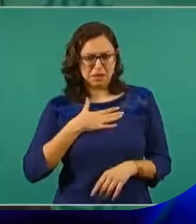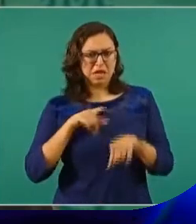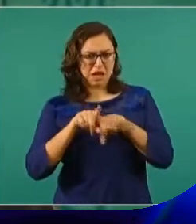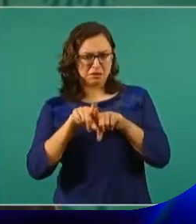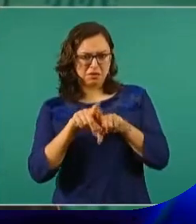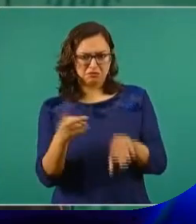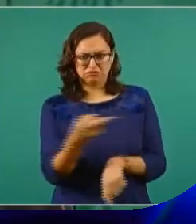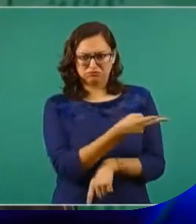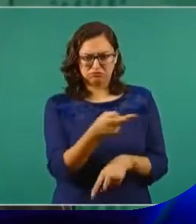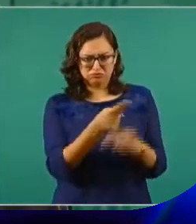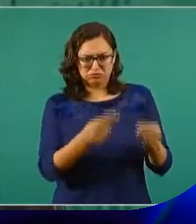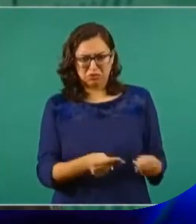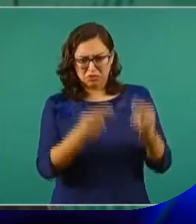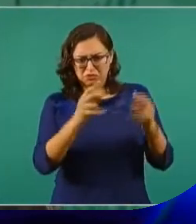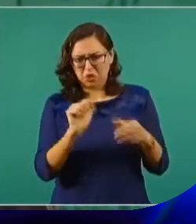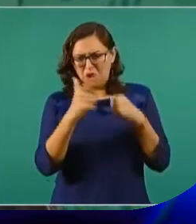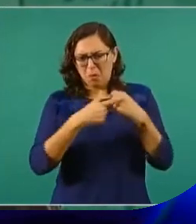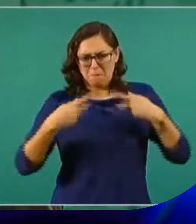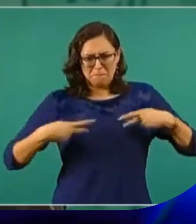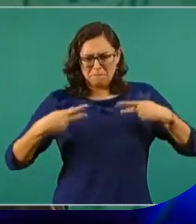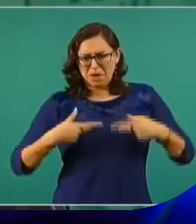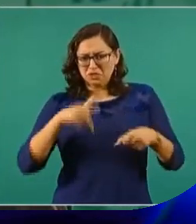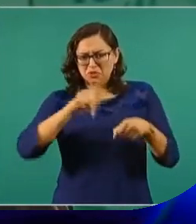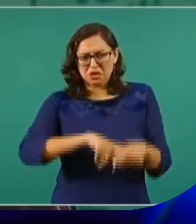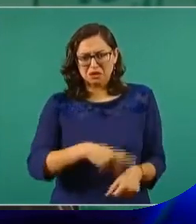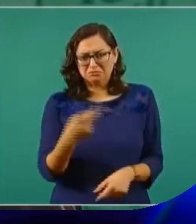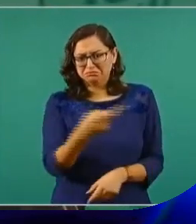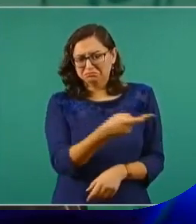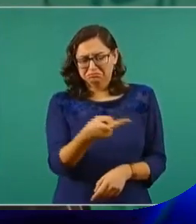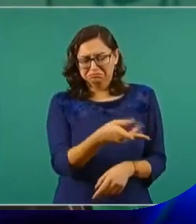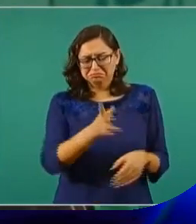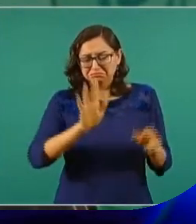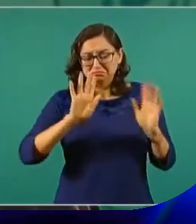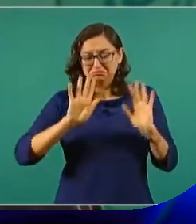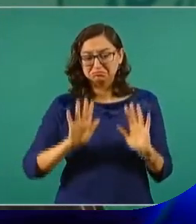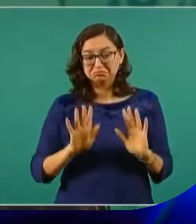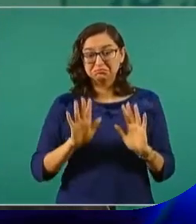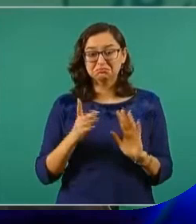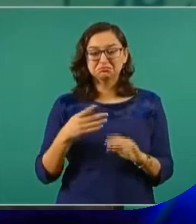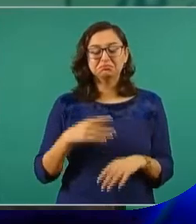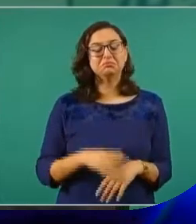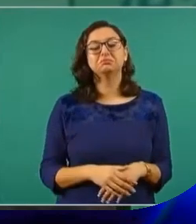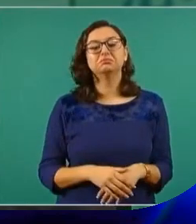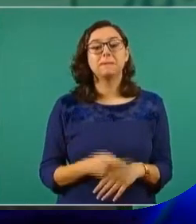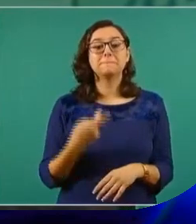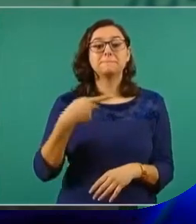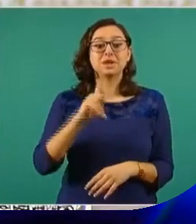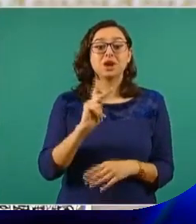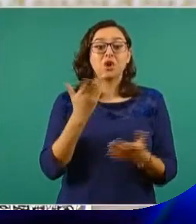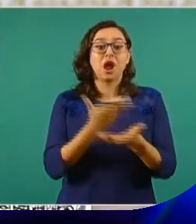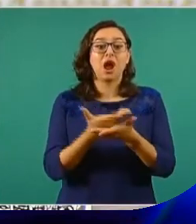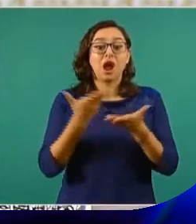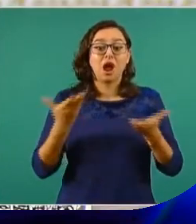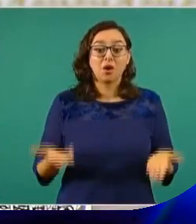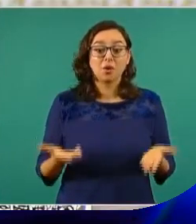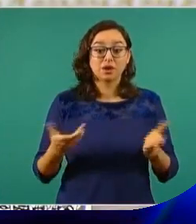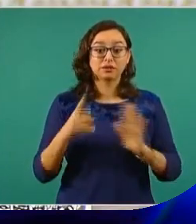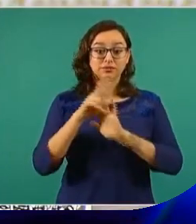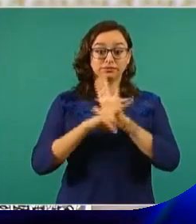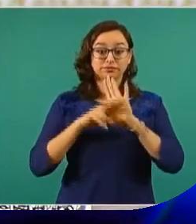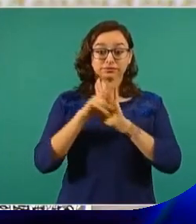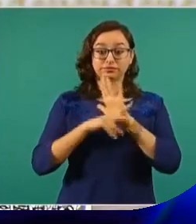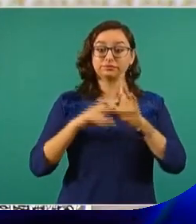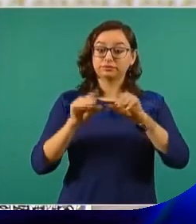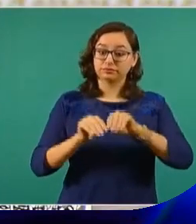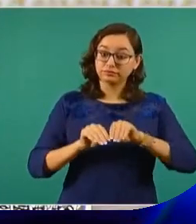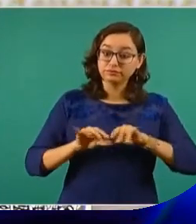embargo, se empata,